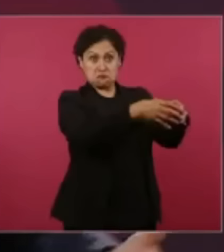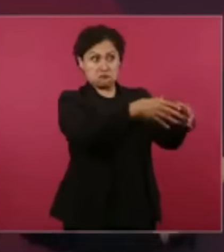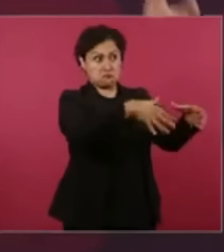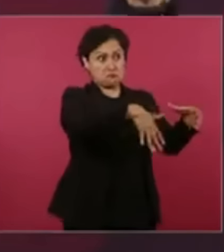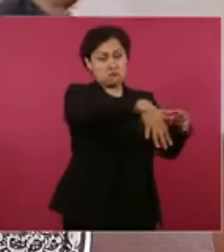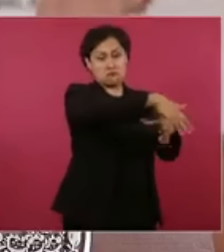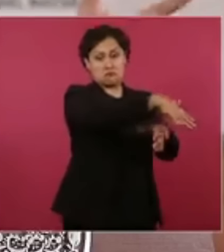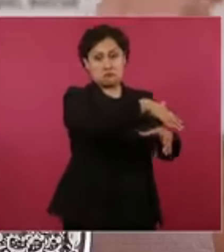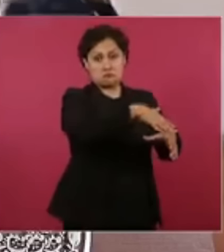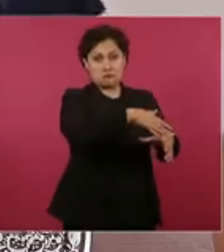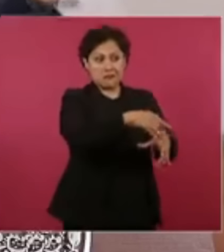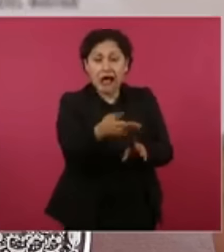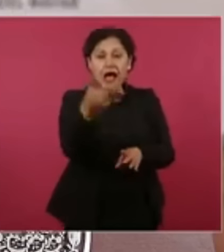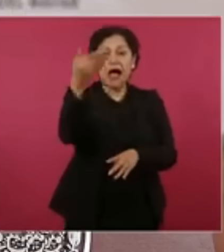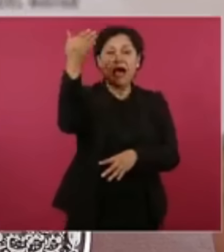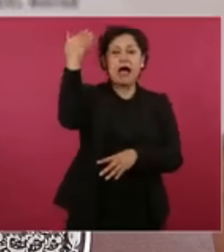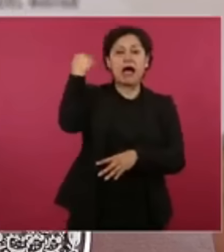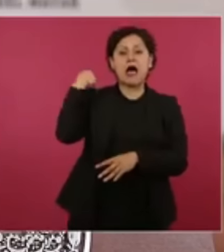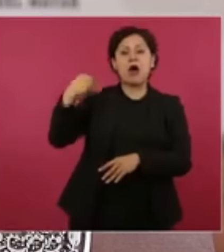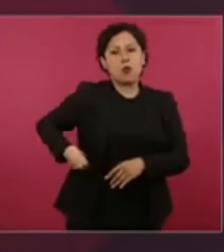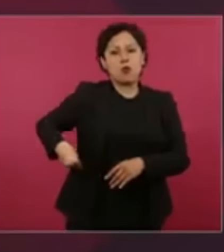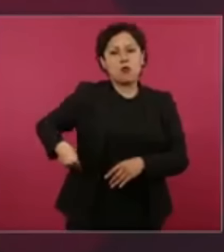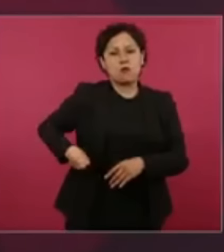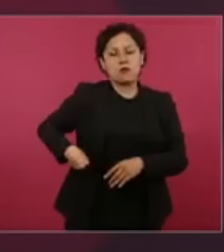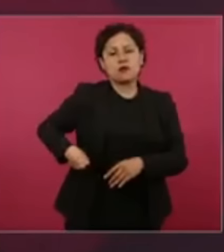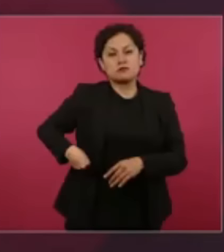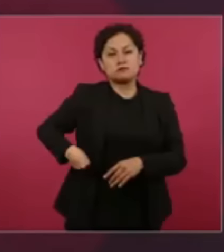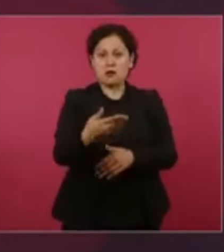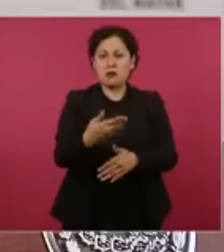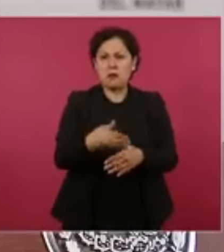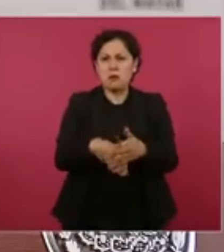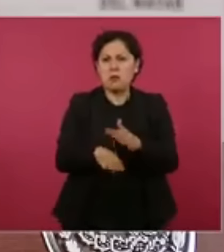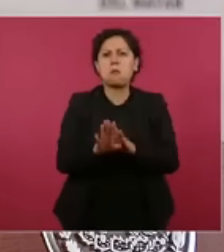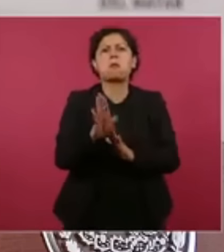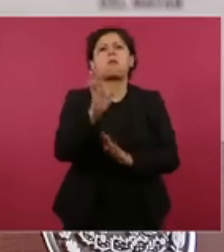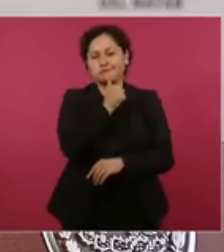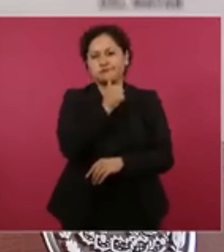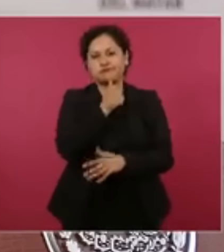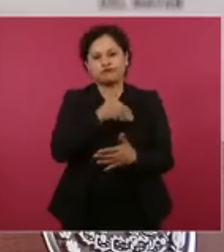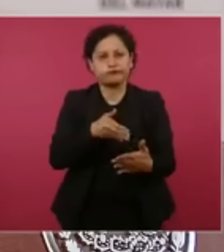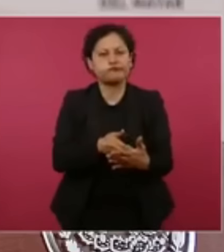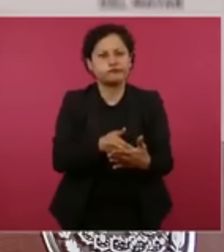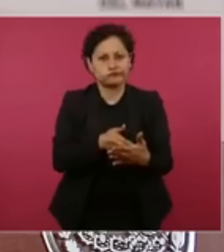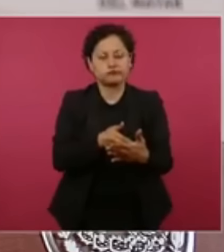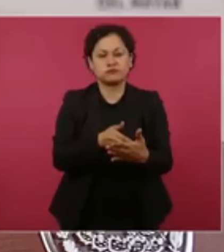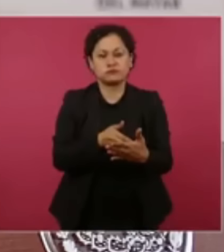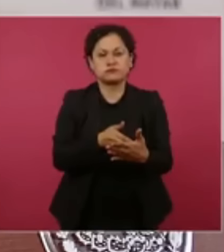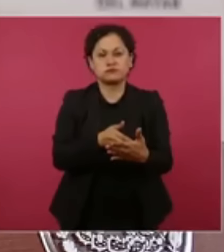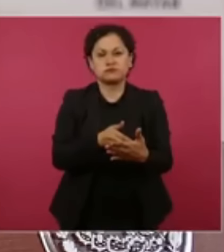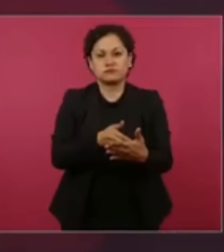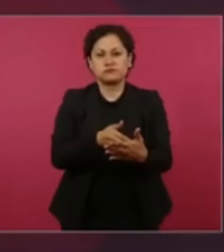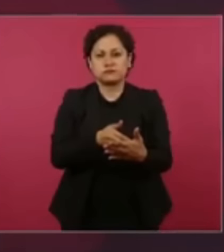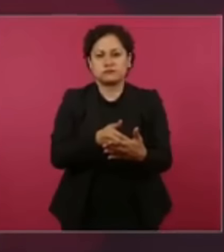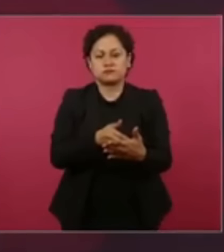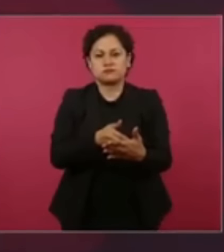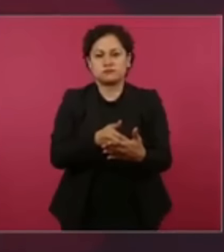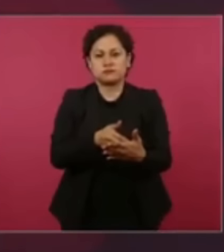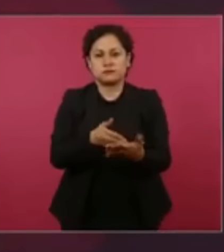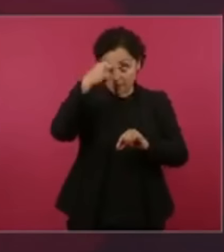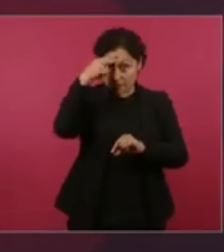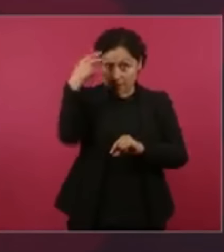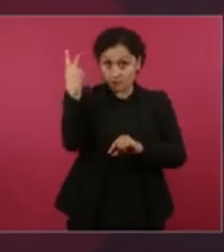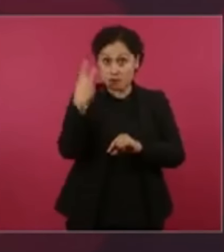impedían que México resurgiera, progresara, que México tomara el rumbo del